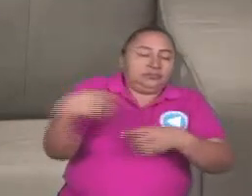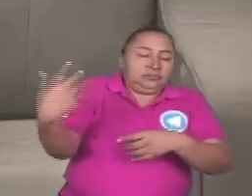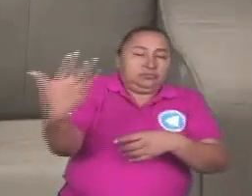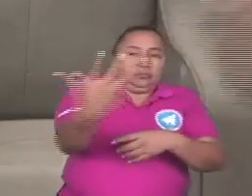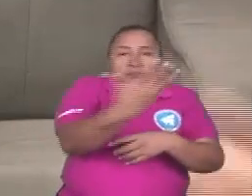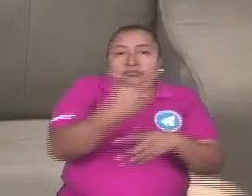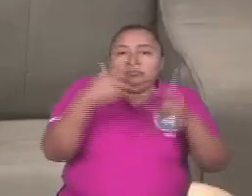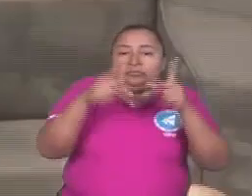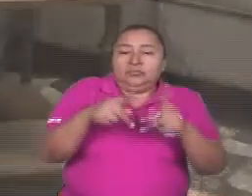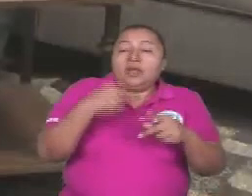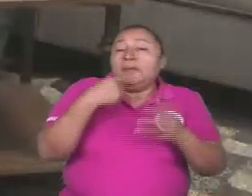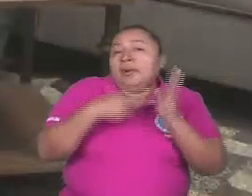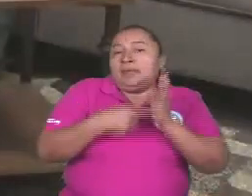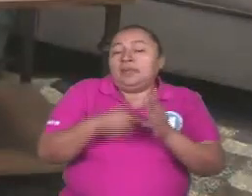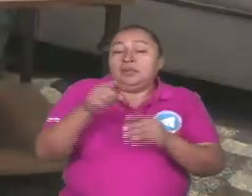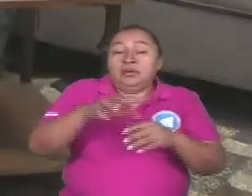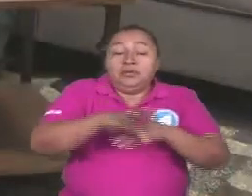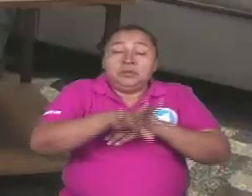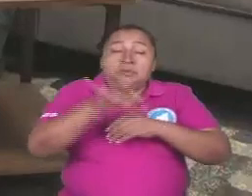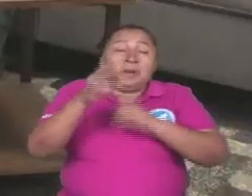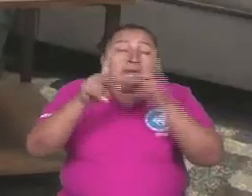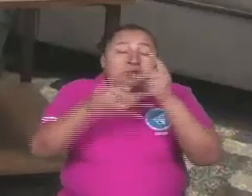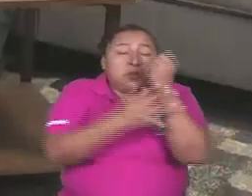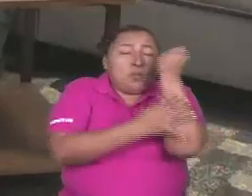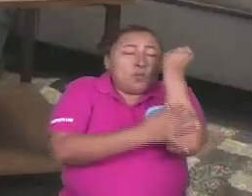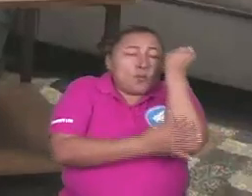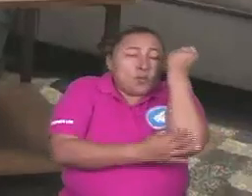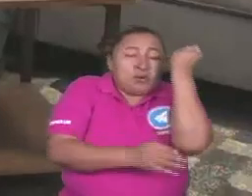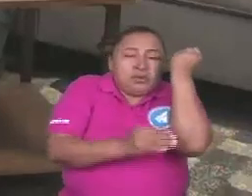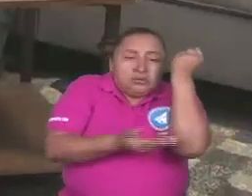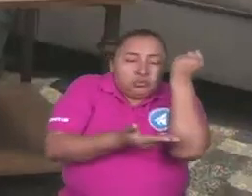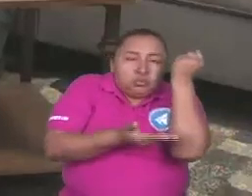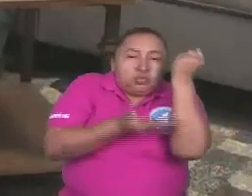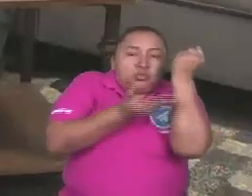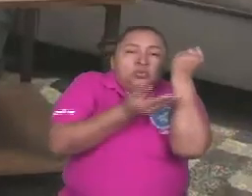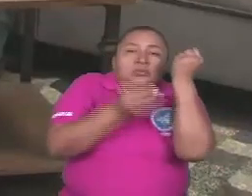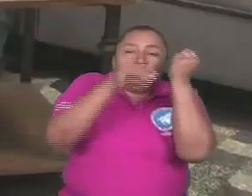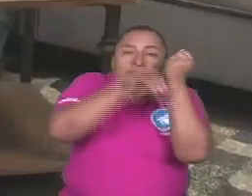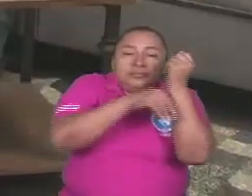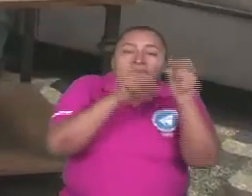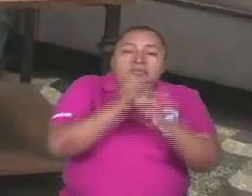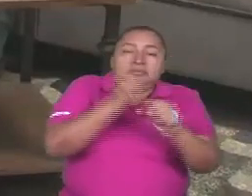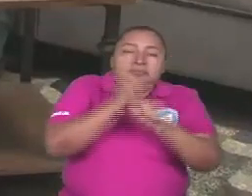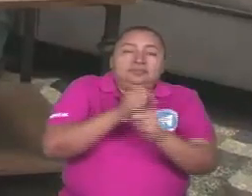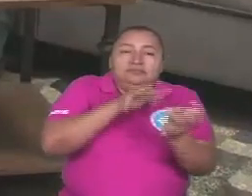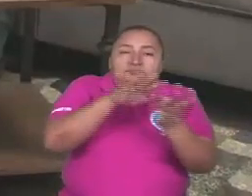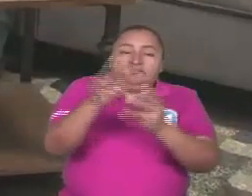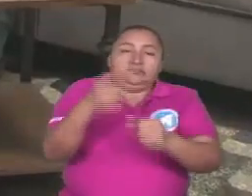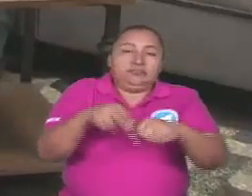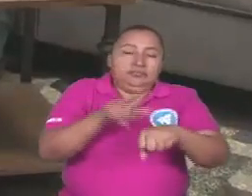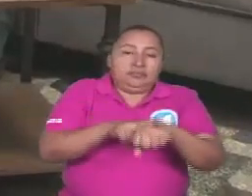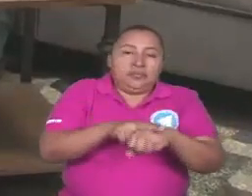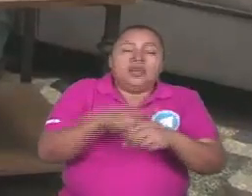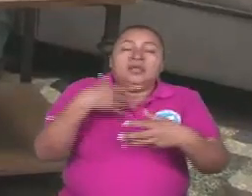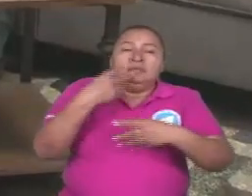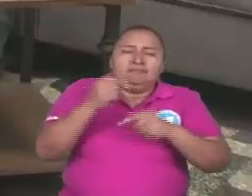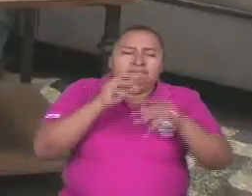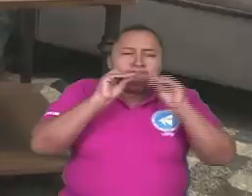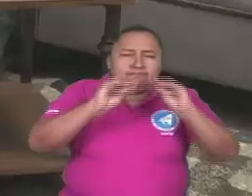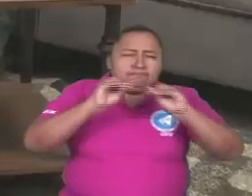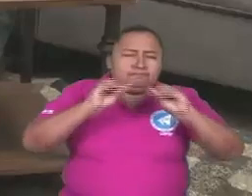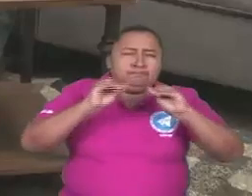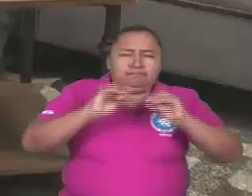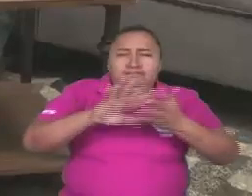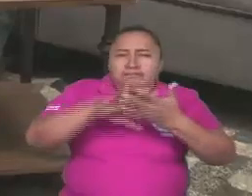Porque vos sacás a un pobre de la extrema pobreza y lo incorporás al esfuerzo productivo nacional. Lo entrenás, lo